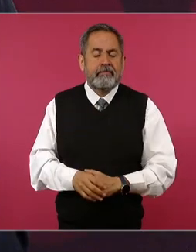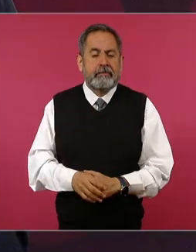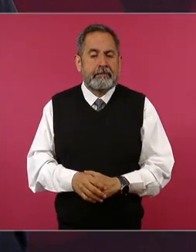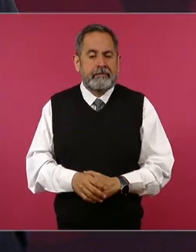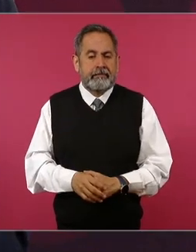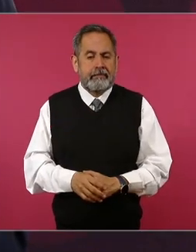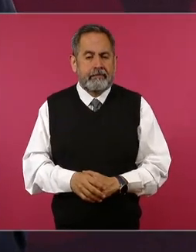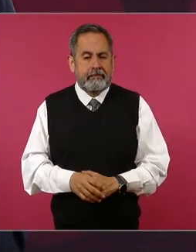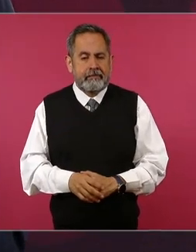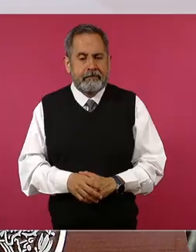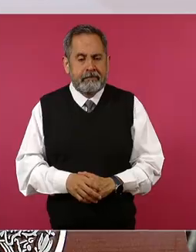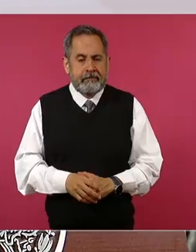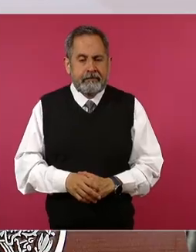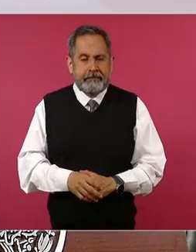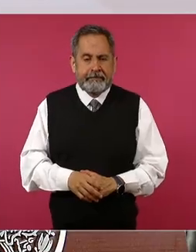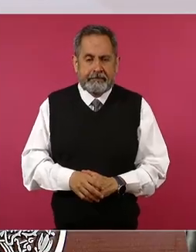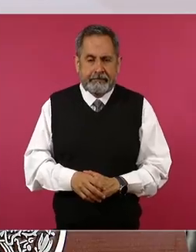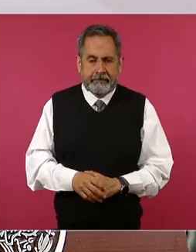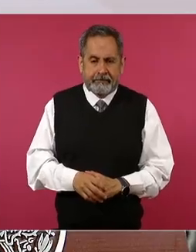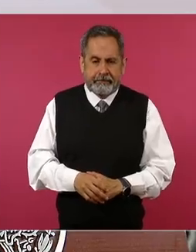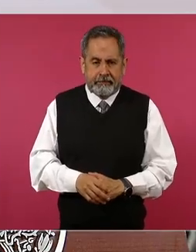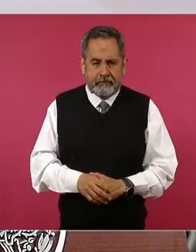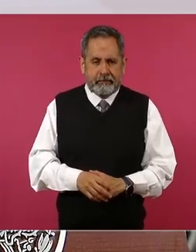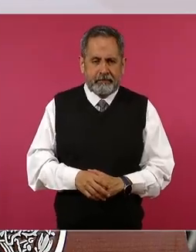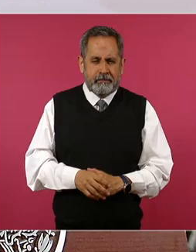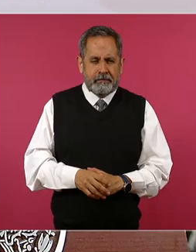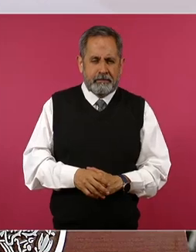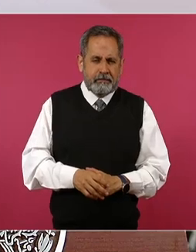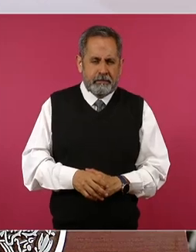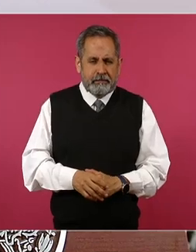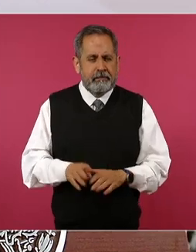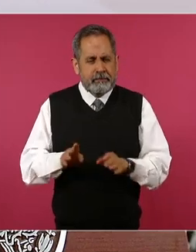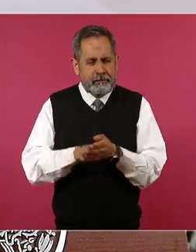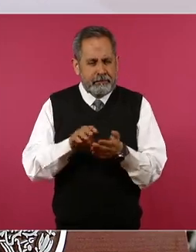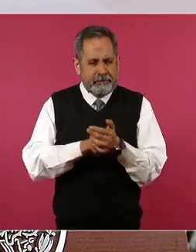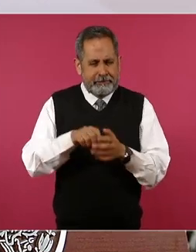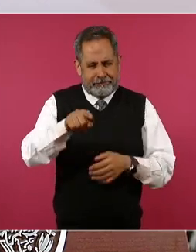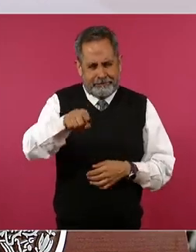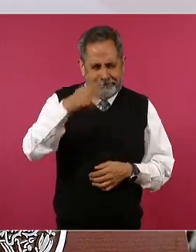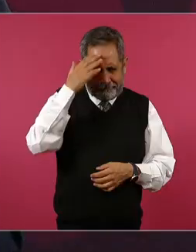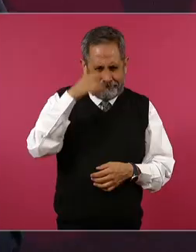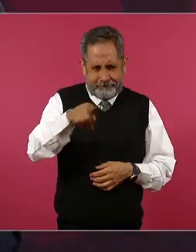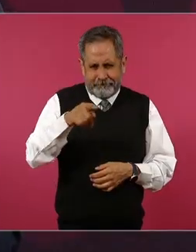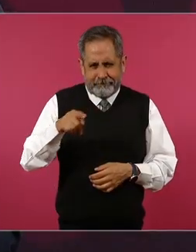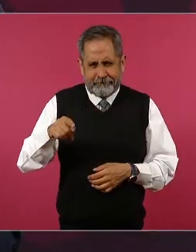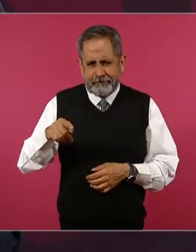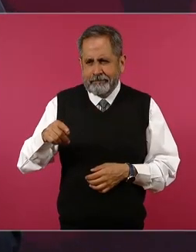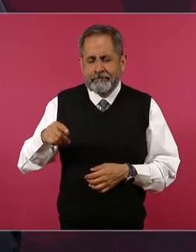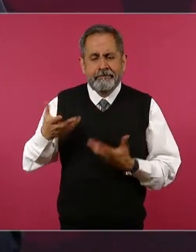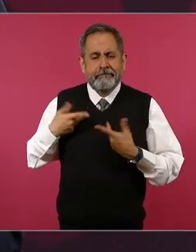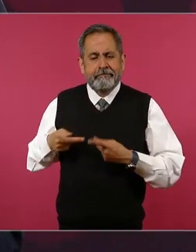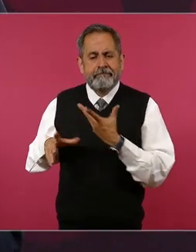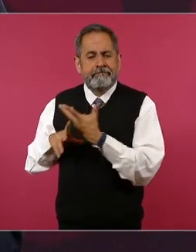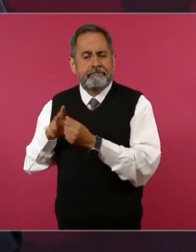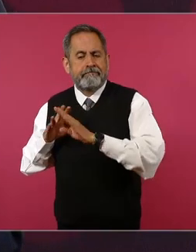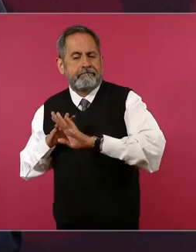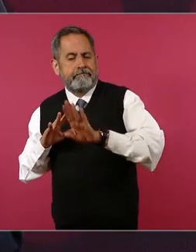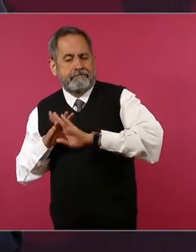eso que hacen nuestros paisanos migrantes